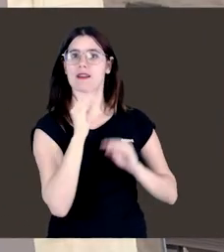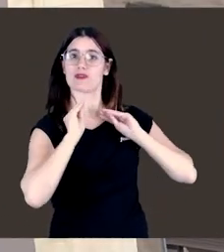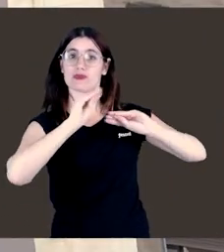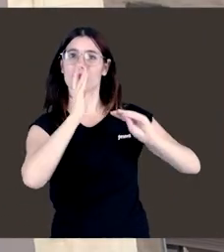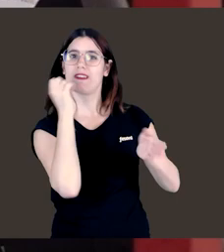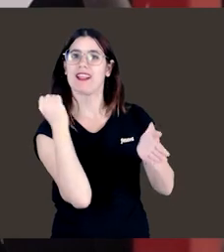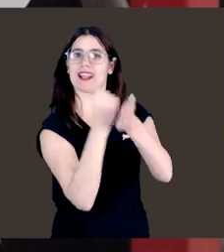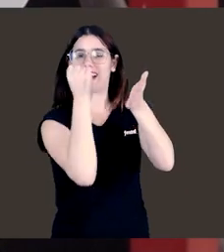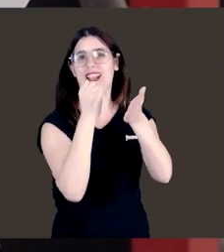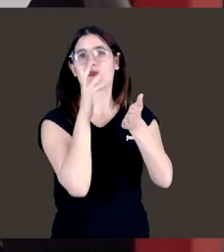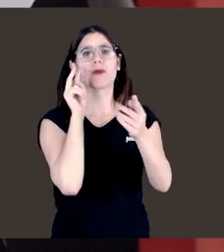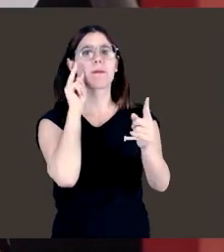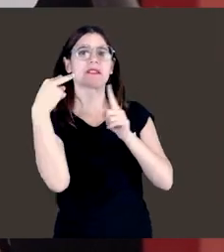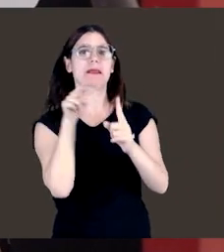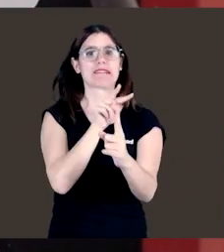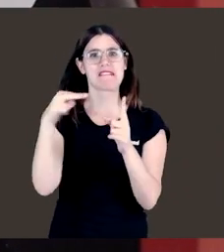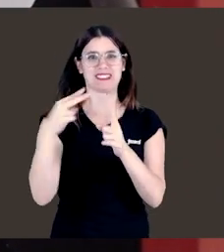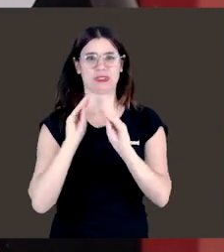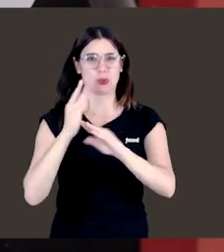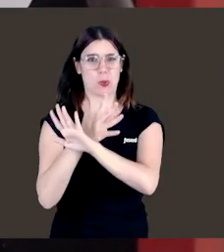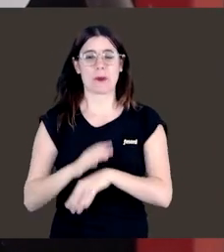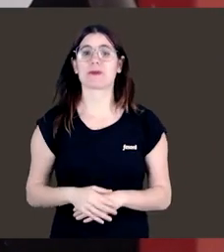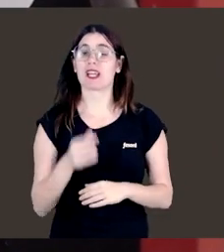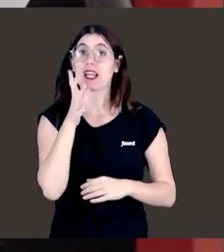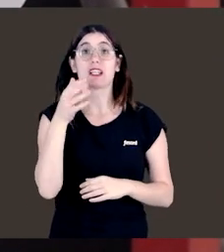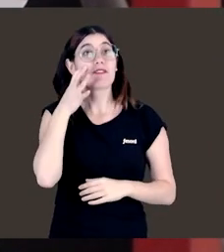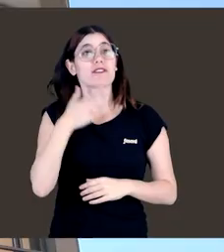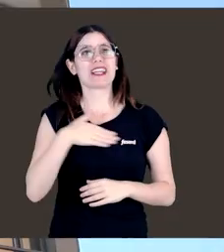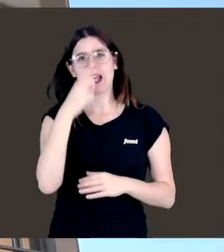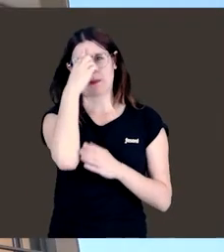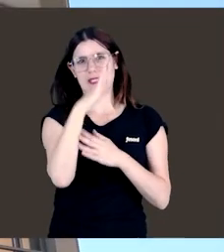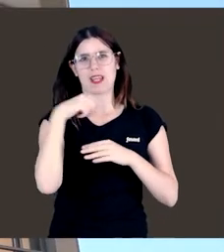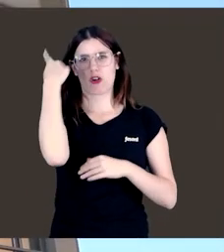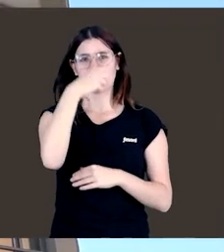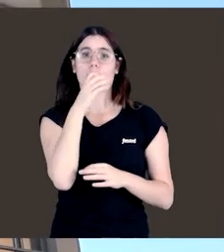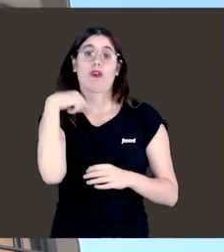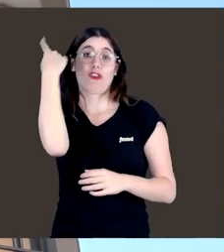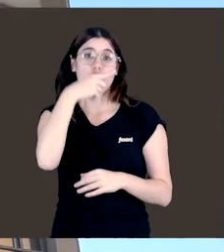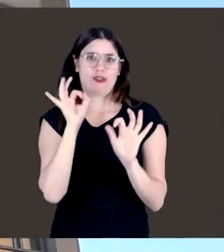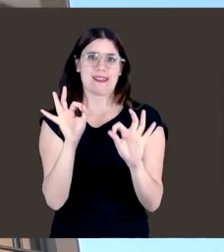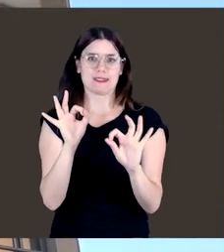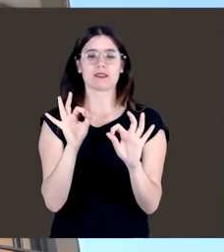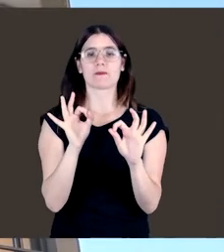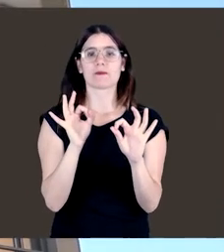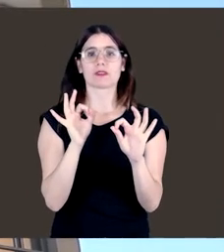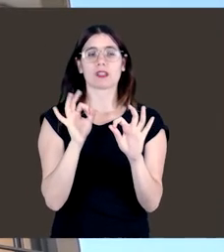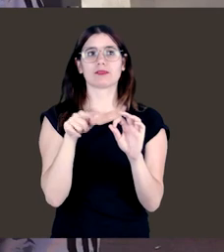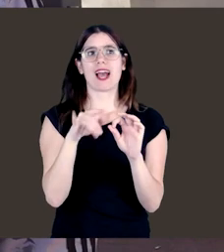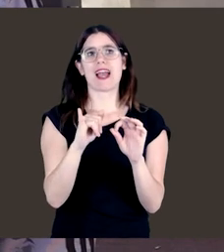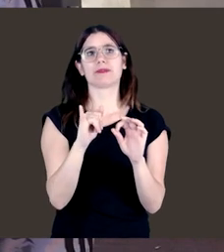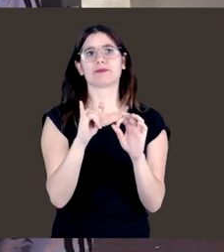imagen de la autora con su característico juego de perspectivas. Lo que hicimos fue representar su rostro, es un retrato,